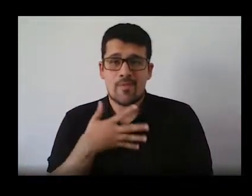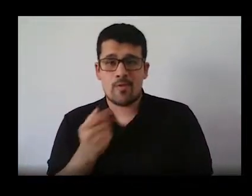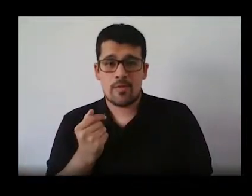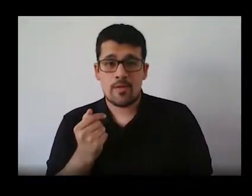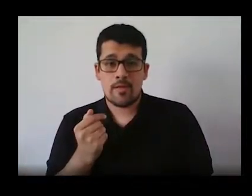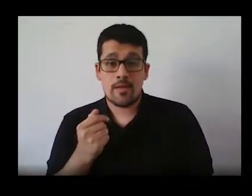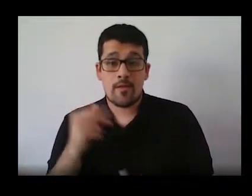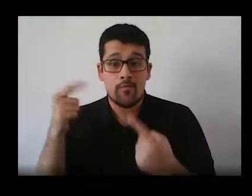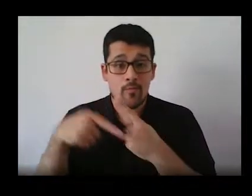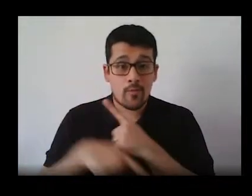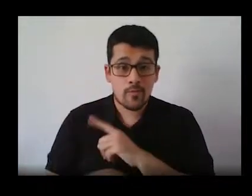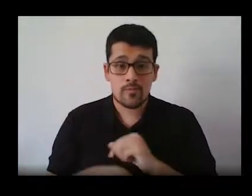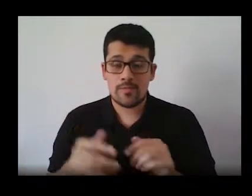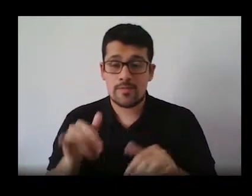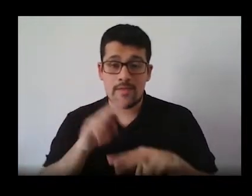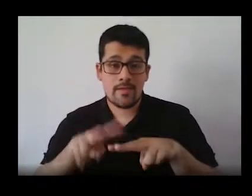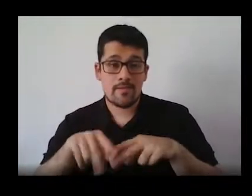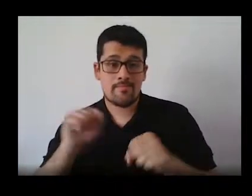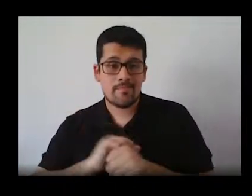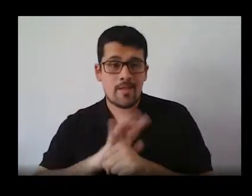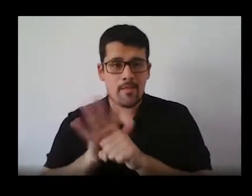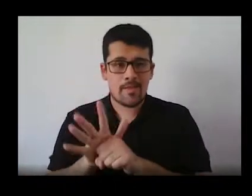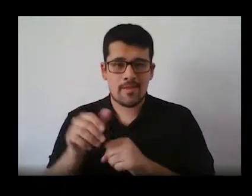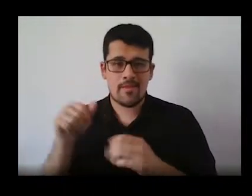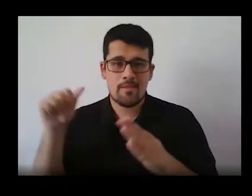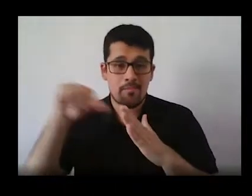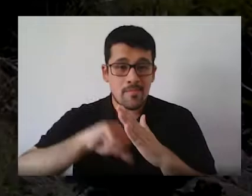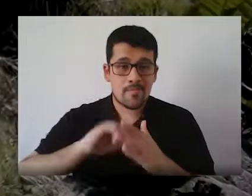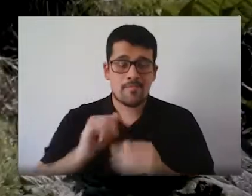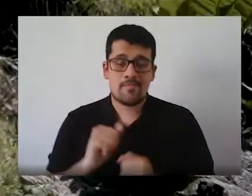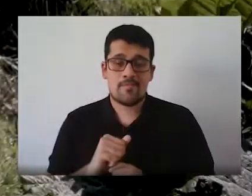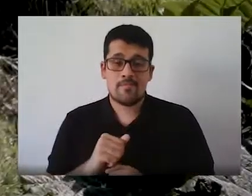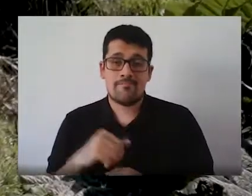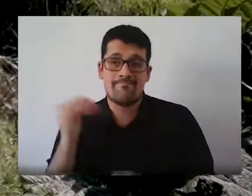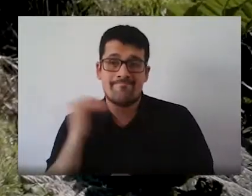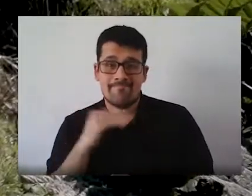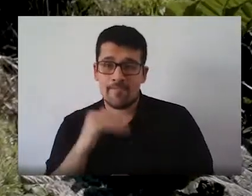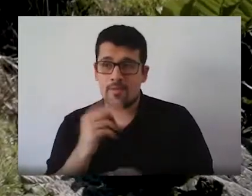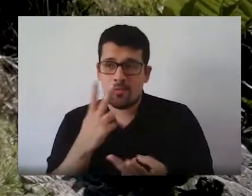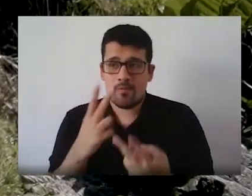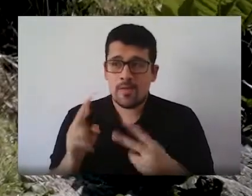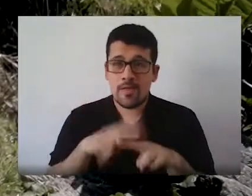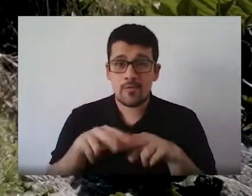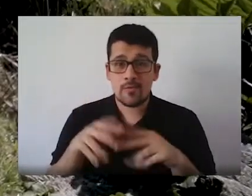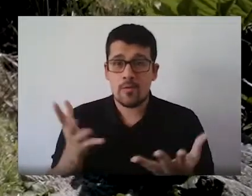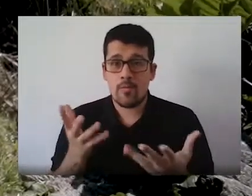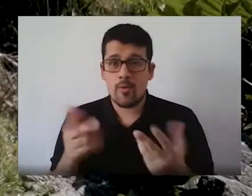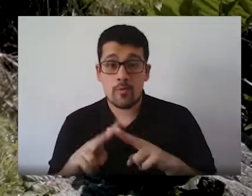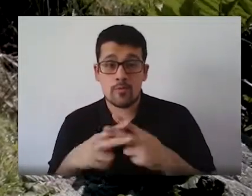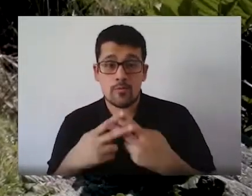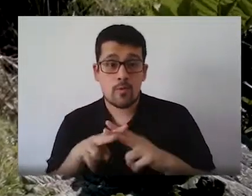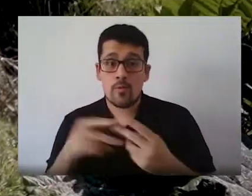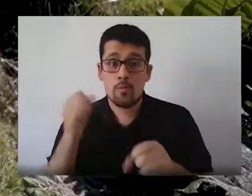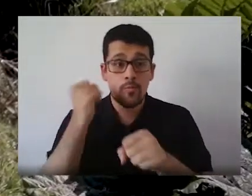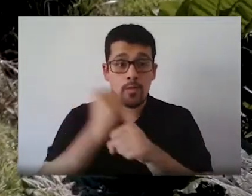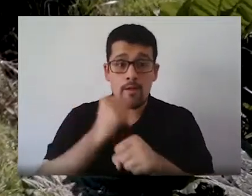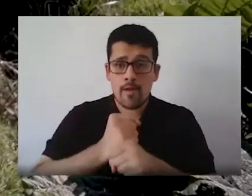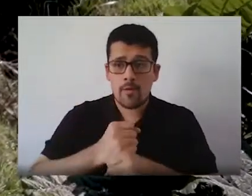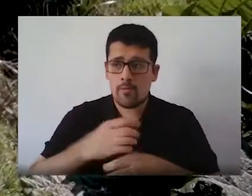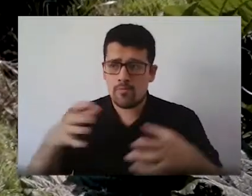momento que en el fondo se instala esta pandemia rápidamente cierto nos hizo generar un trabajo